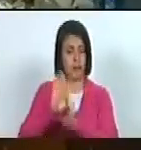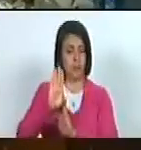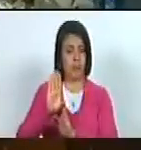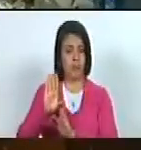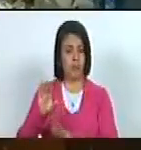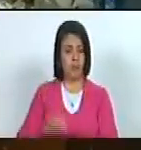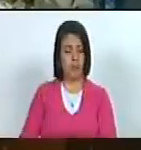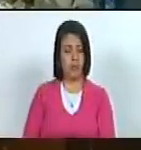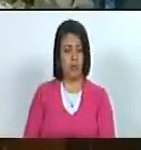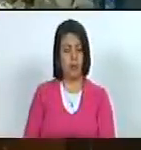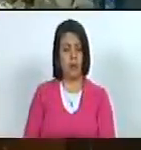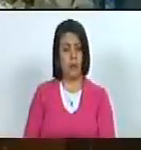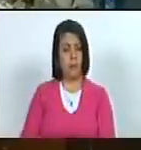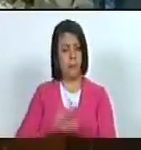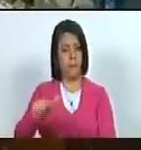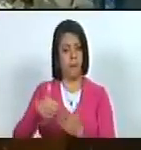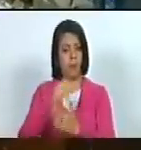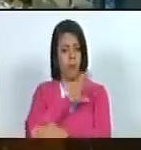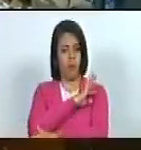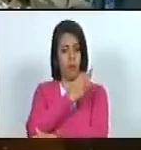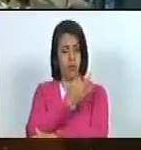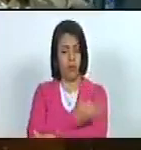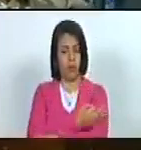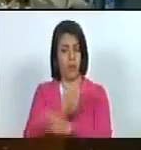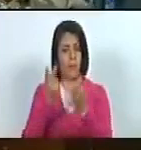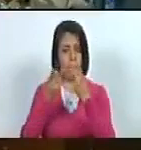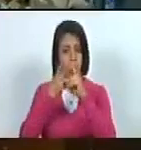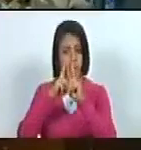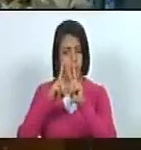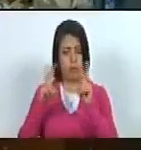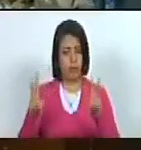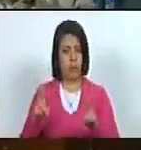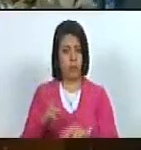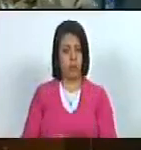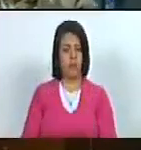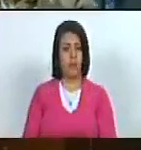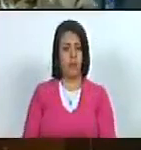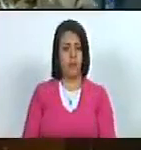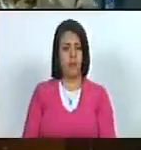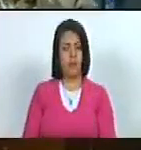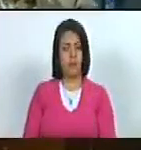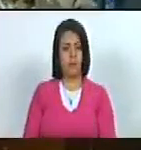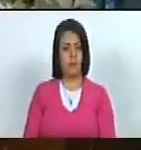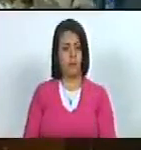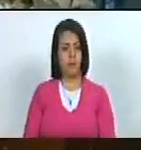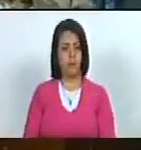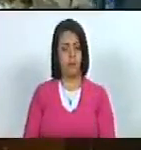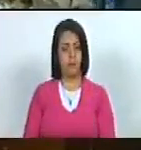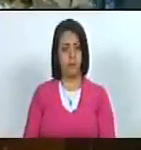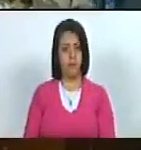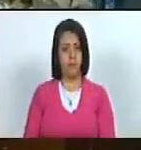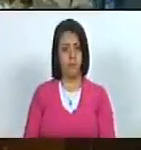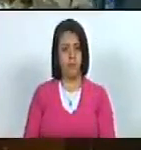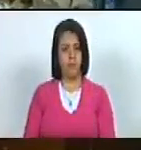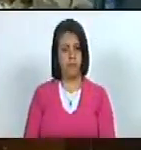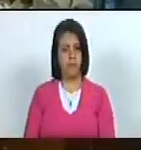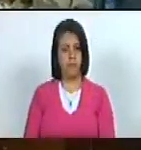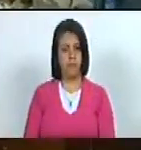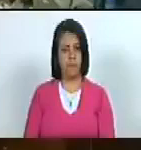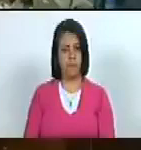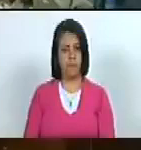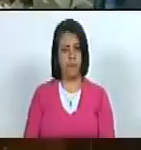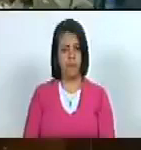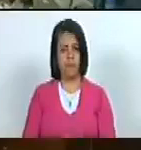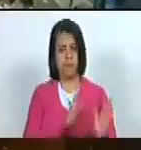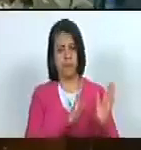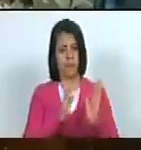en todo el fortalecimiento por la paz por por por el por la